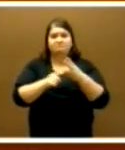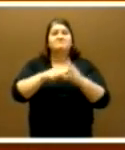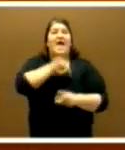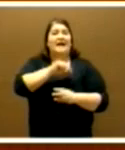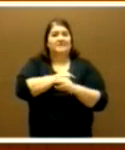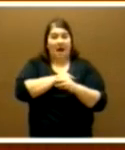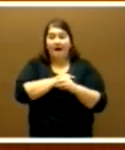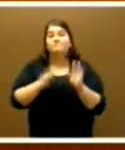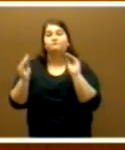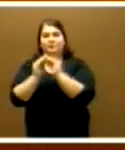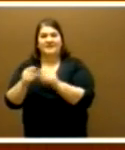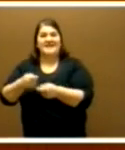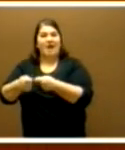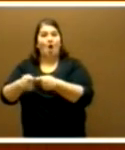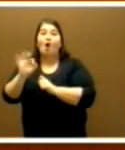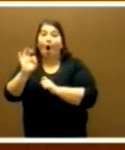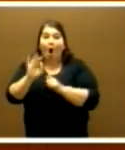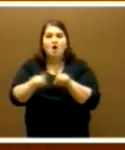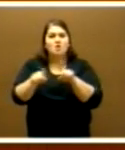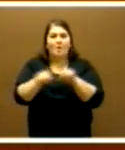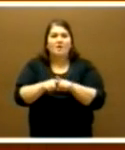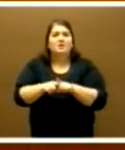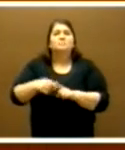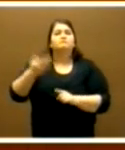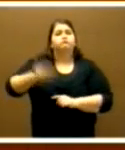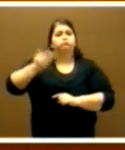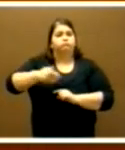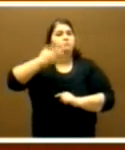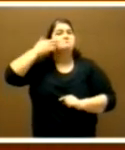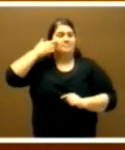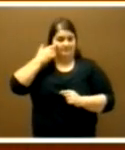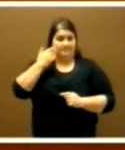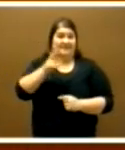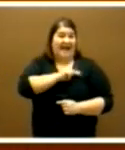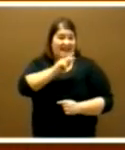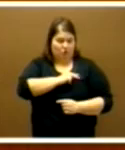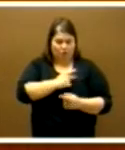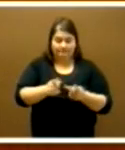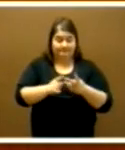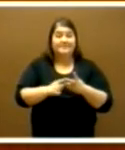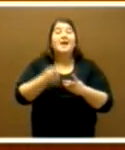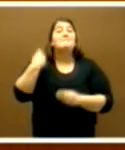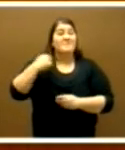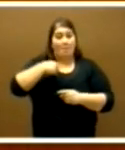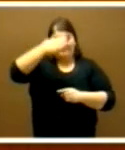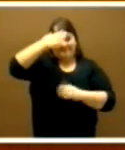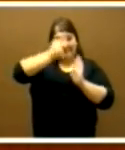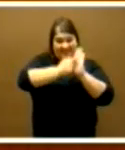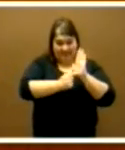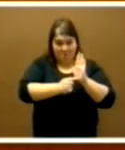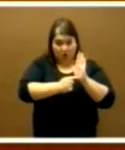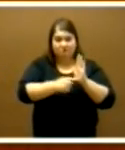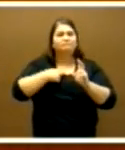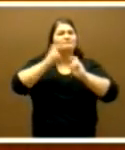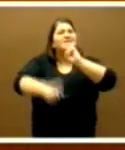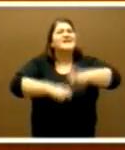ética compatible con el negocio o el talento. En definitiva, el pacto define los principios sobre los que van a pivotar